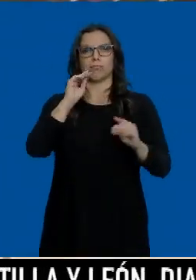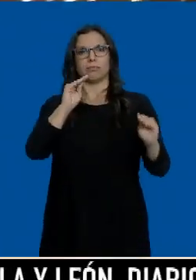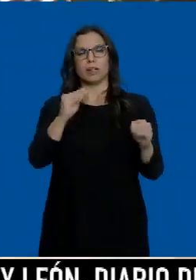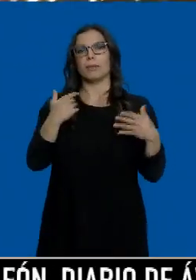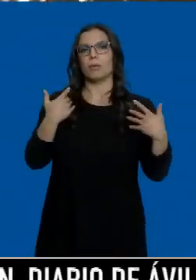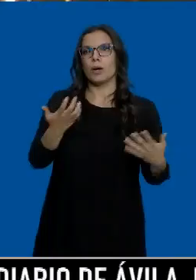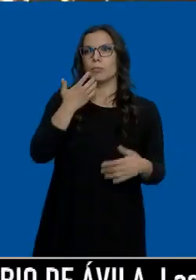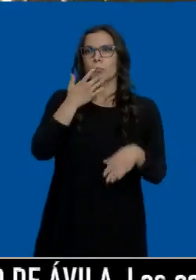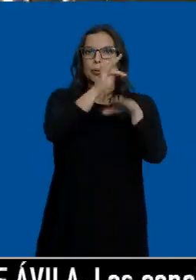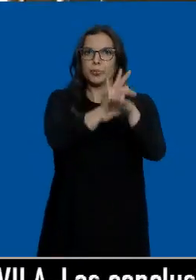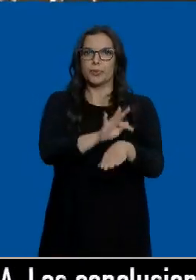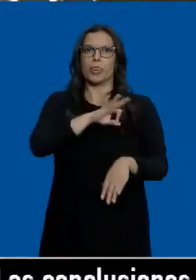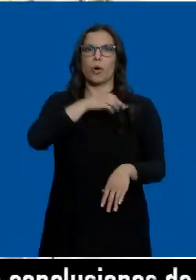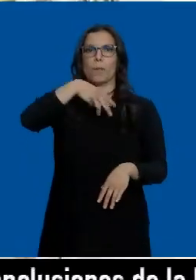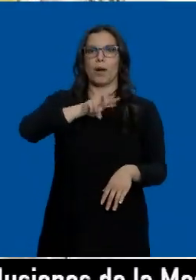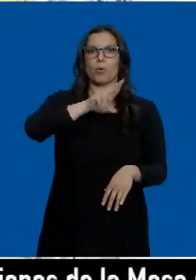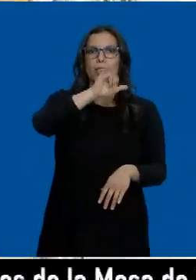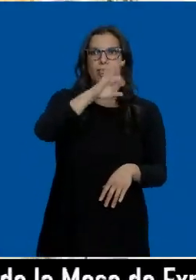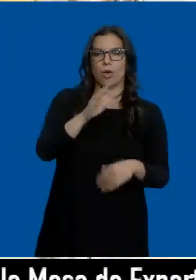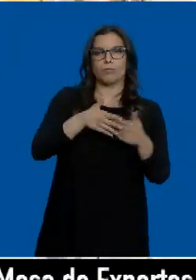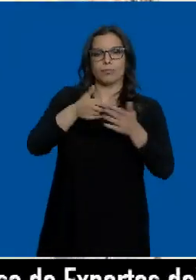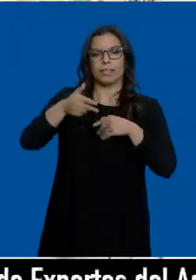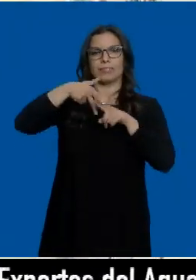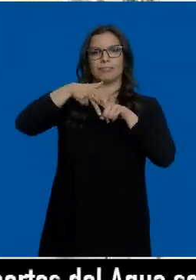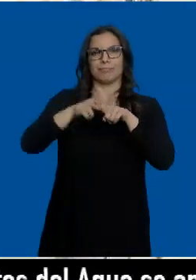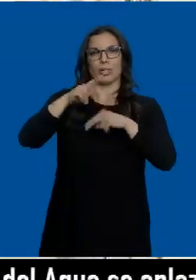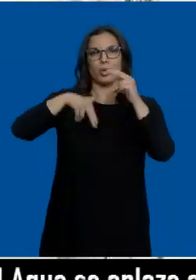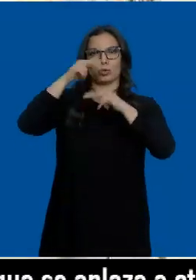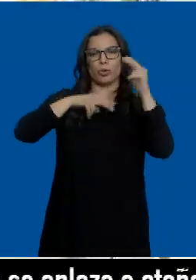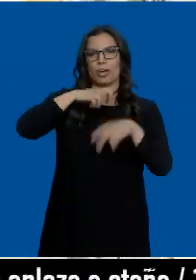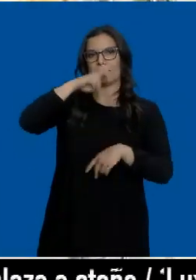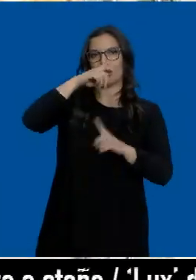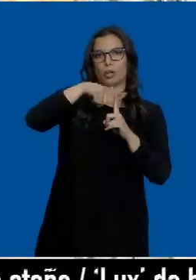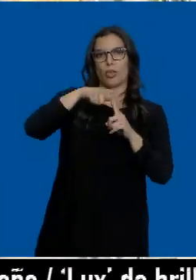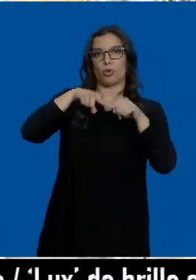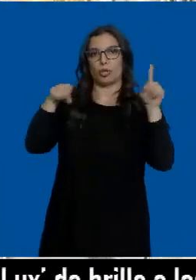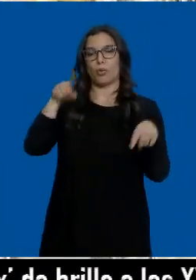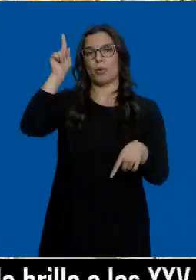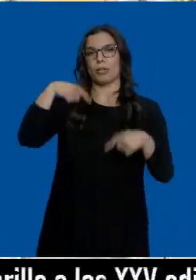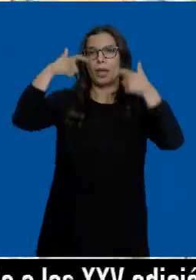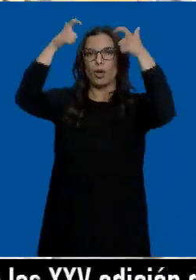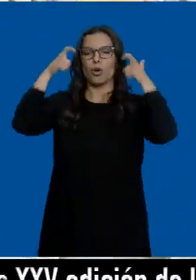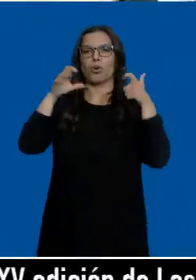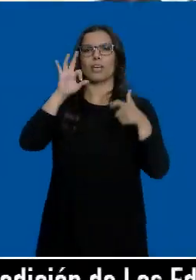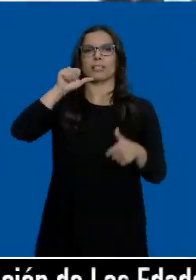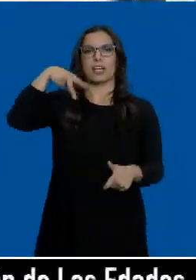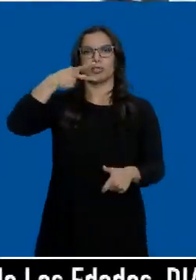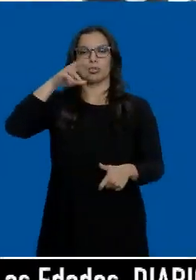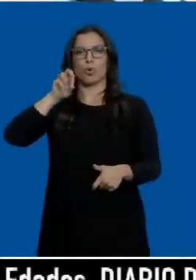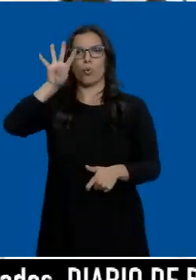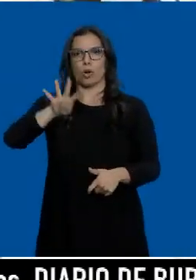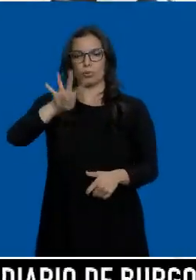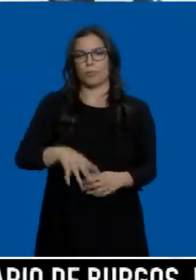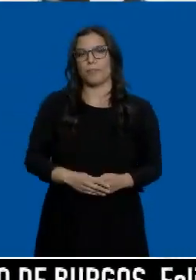atención han sido el Sepulcro de don Mauricio, los útiles de construcción de la Catedral de Toledo y Segovia o la Corona de Sancho IV. Habíamos